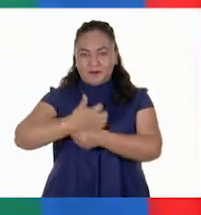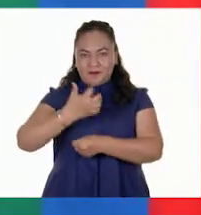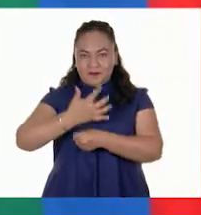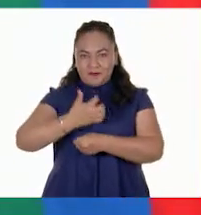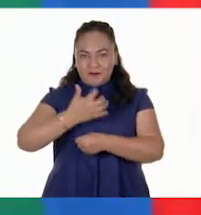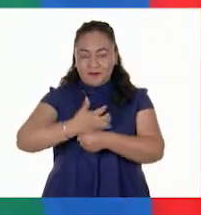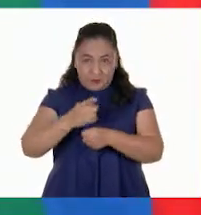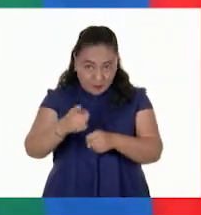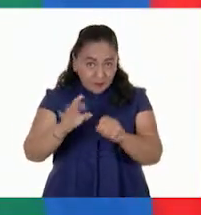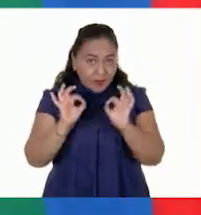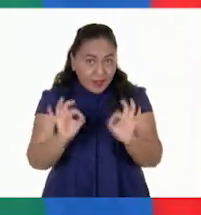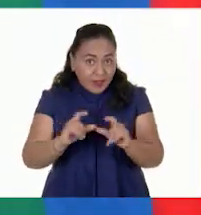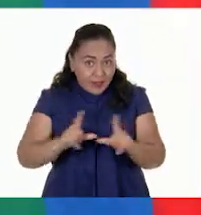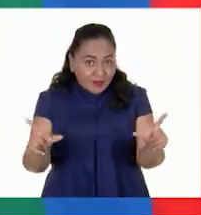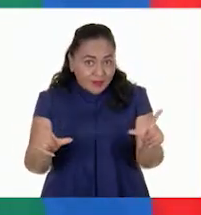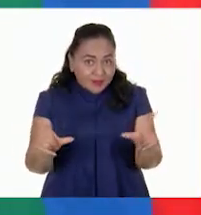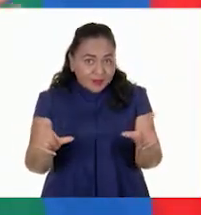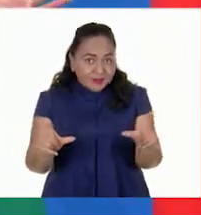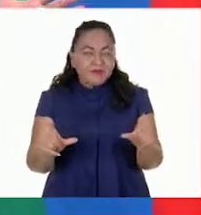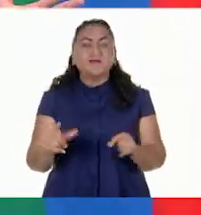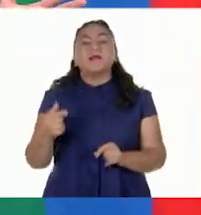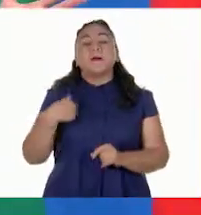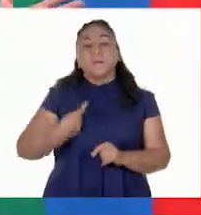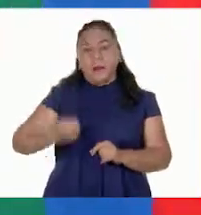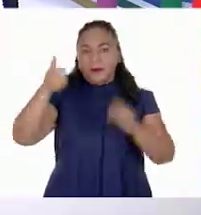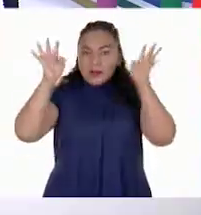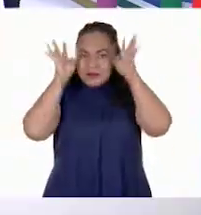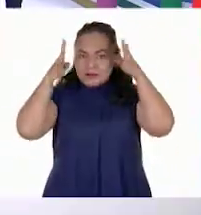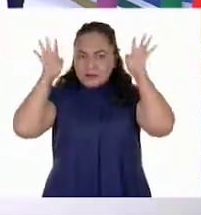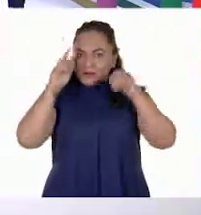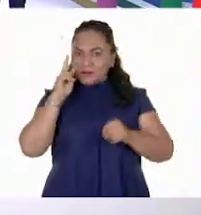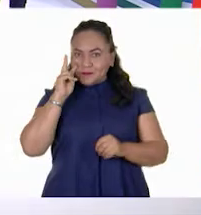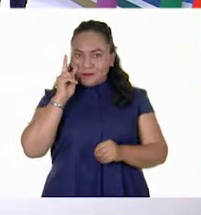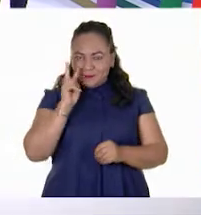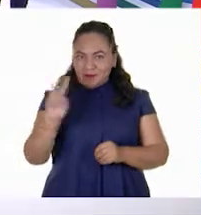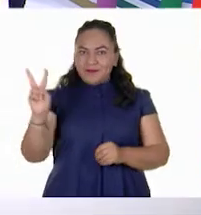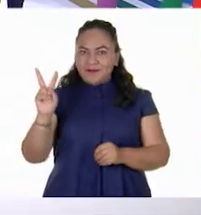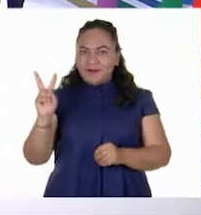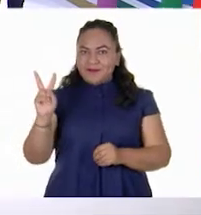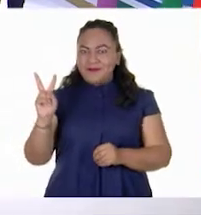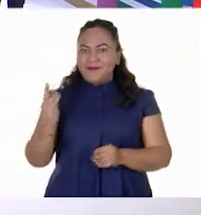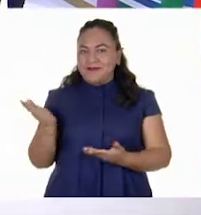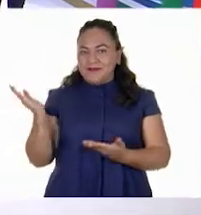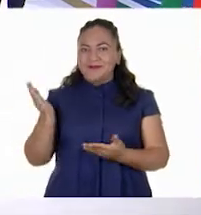grado. ¿Están listos? Pero antes, vamos con Ajo listo. ¡Vamos!